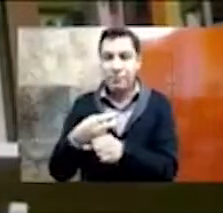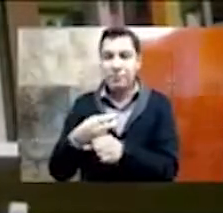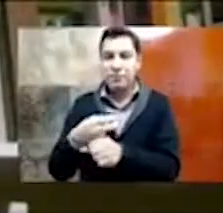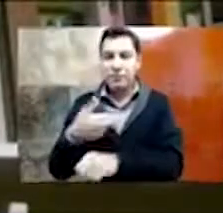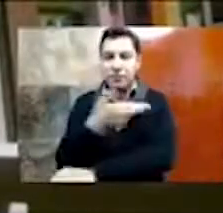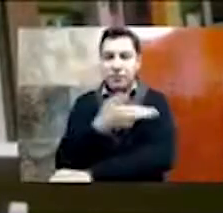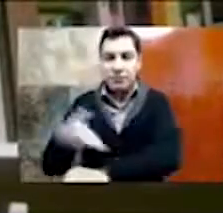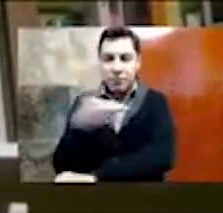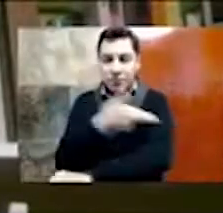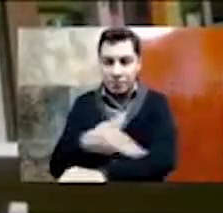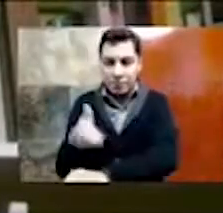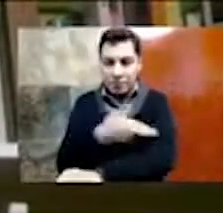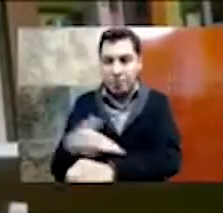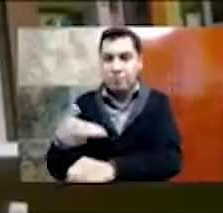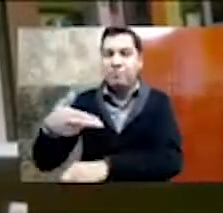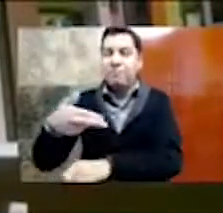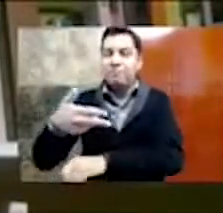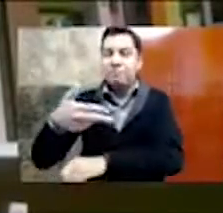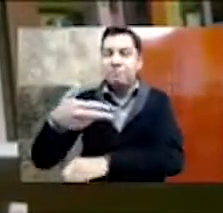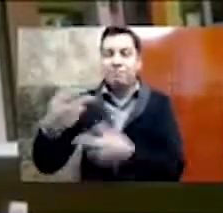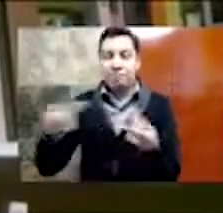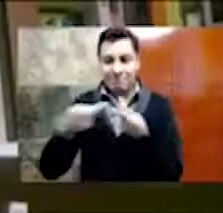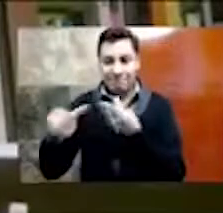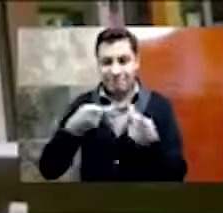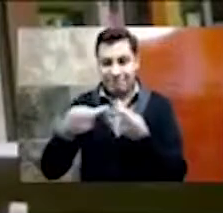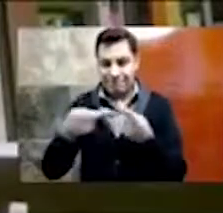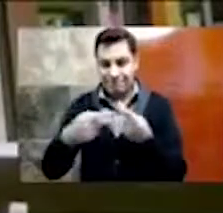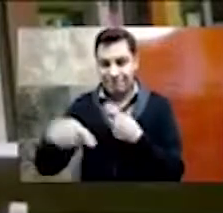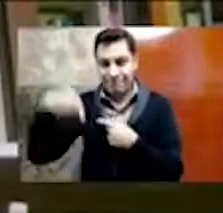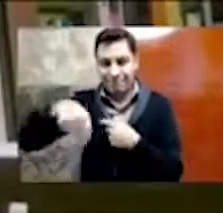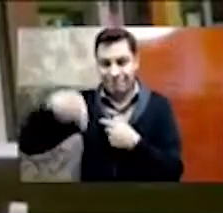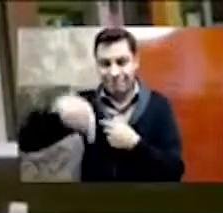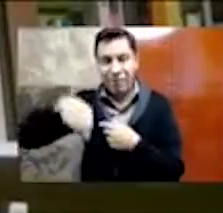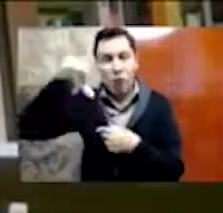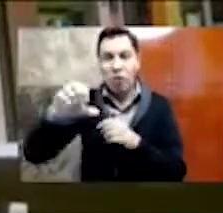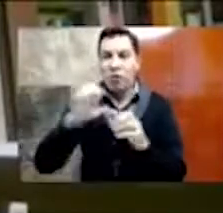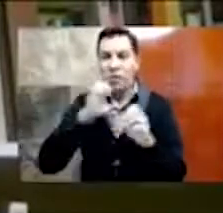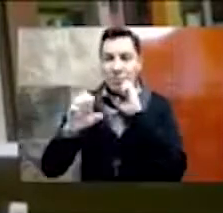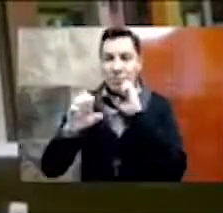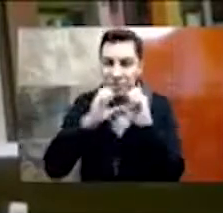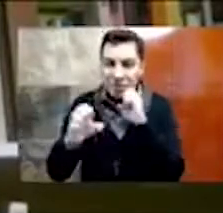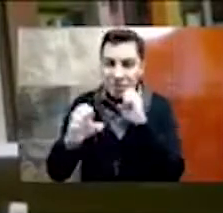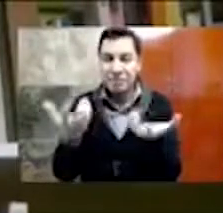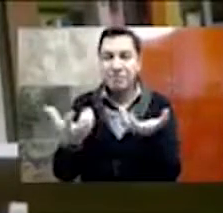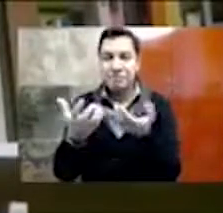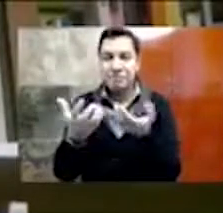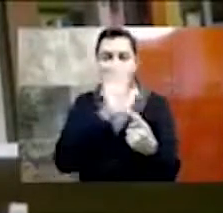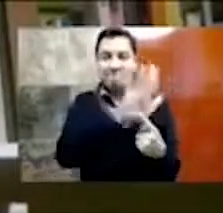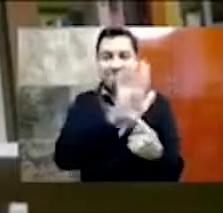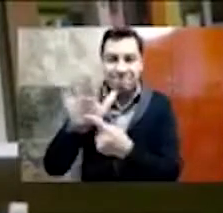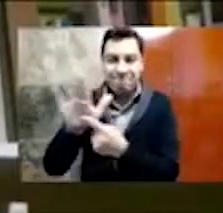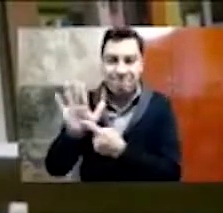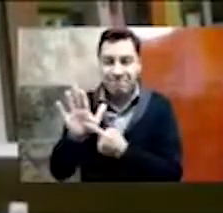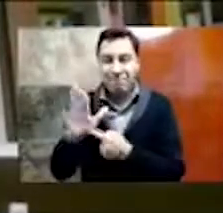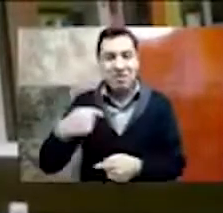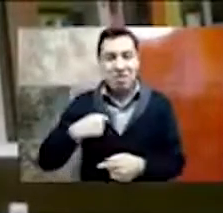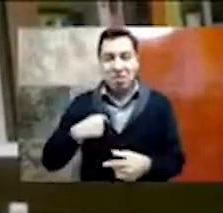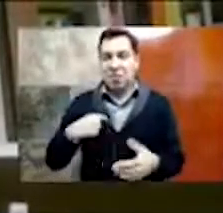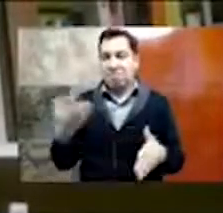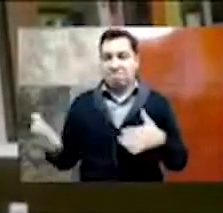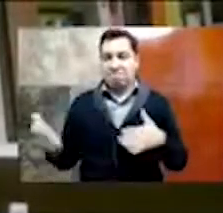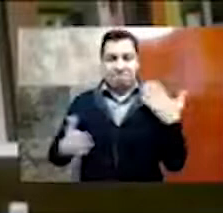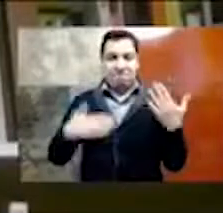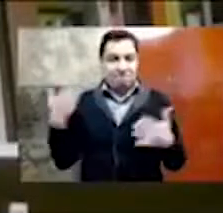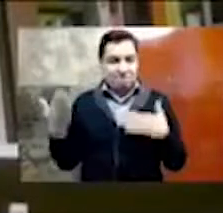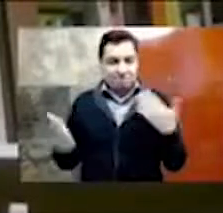me, que me hiciste. Y, y pues yo, este, pues, encantado de haber participado